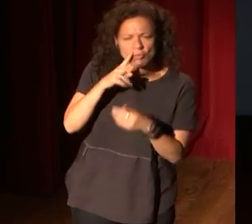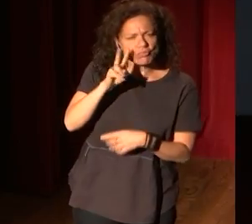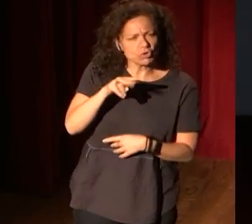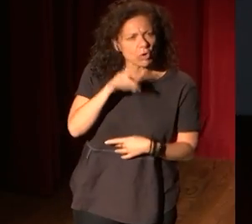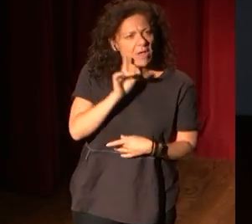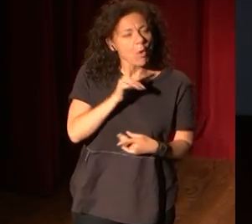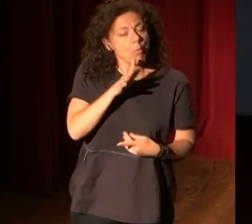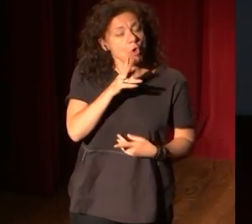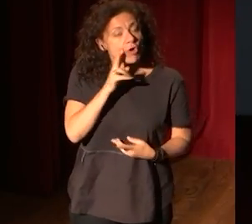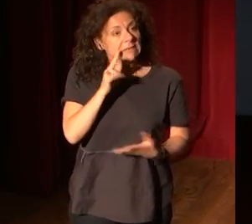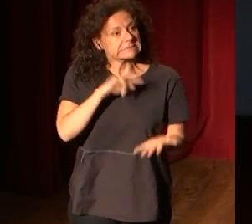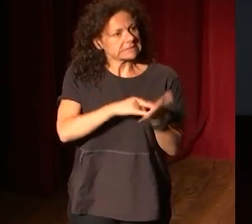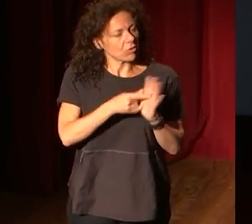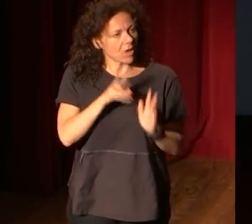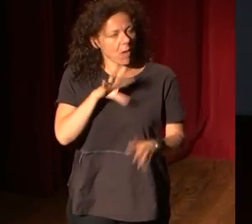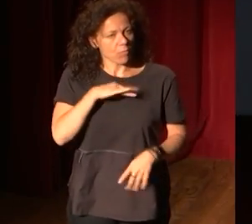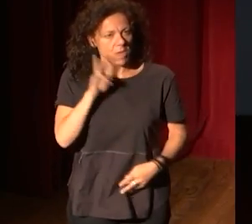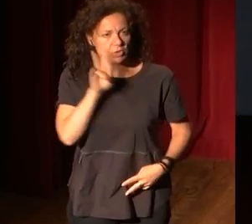tecnología podamos enfrentarnos a una obra.